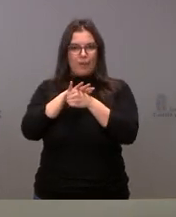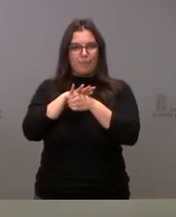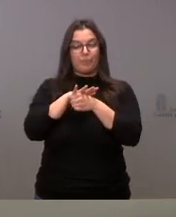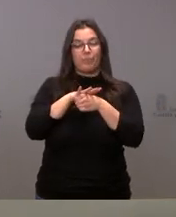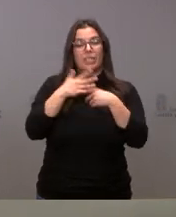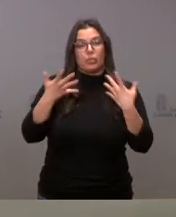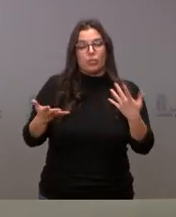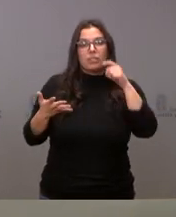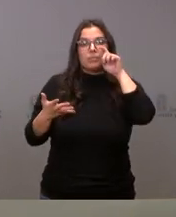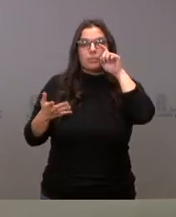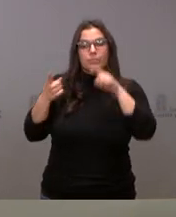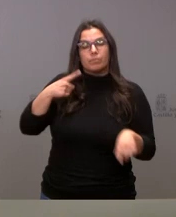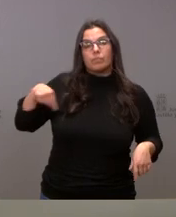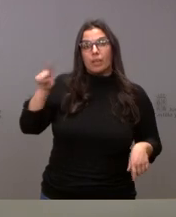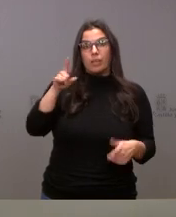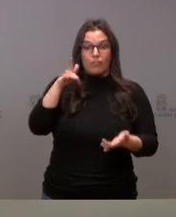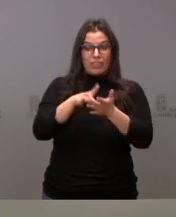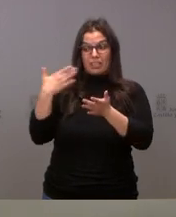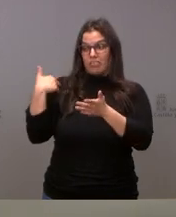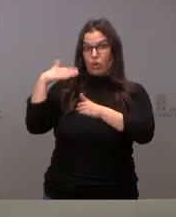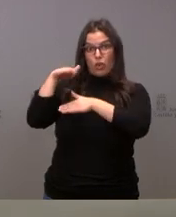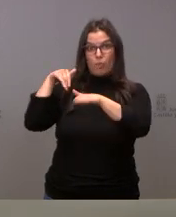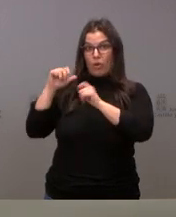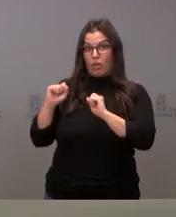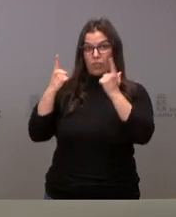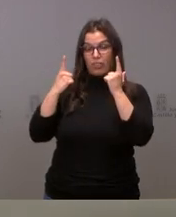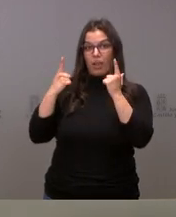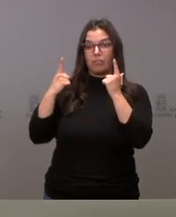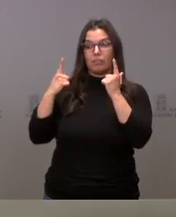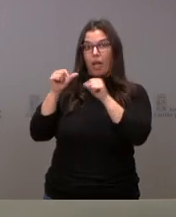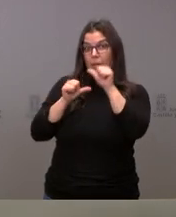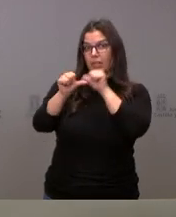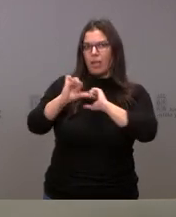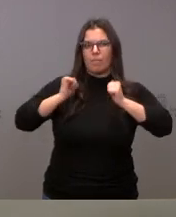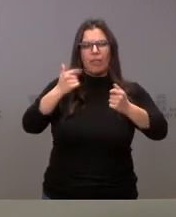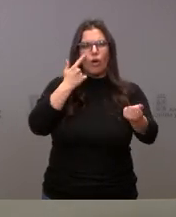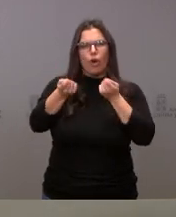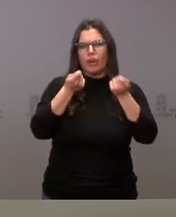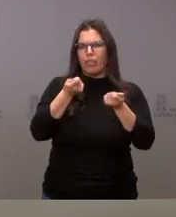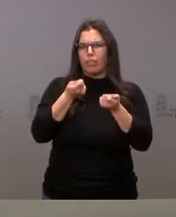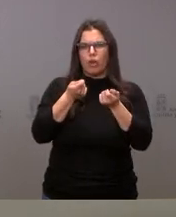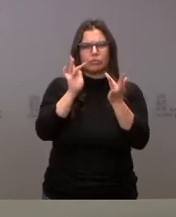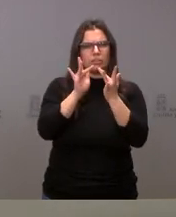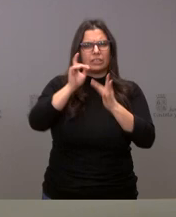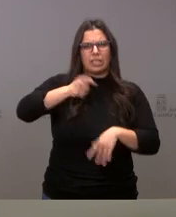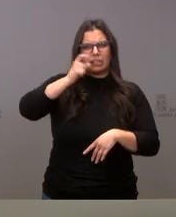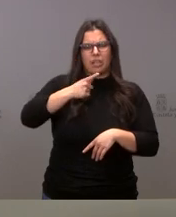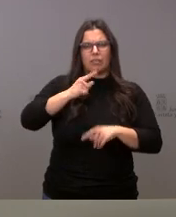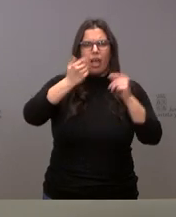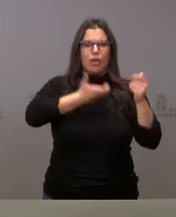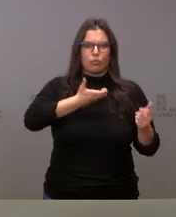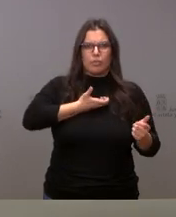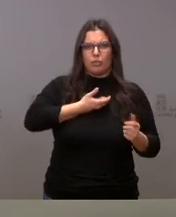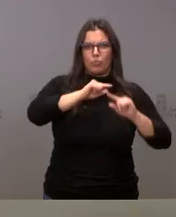Asimismo, mantienen desde la fecha de la convocatoria de las elecciones una coordinación permanente con los ayuntamientos de su provincia en todo lo